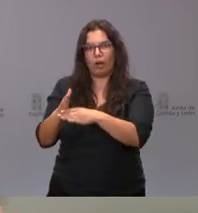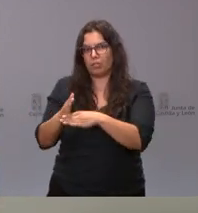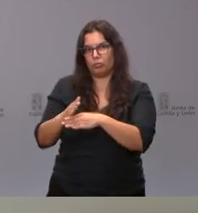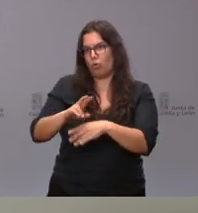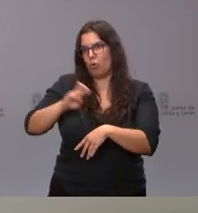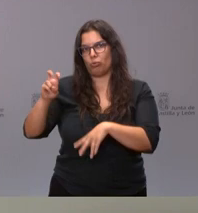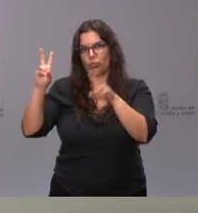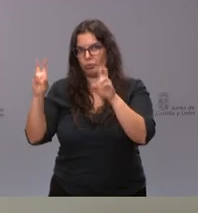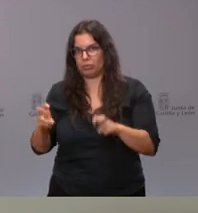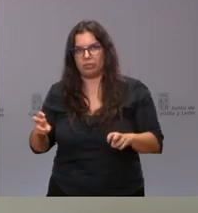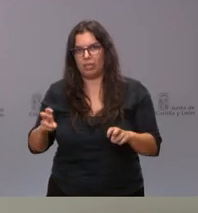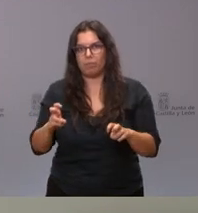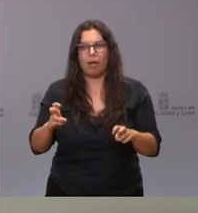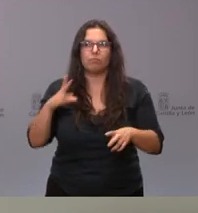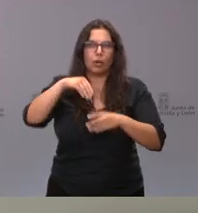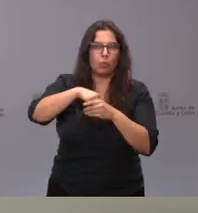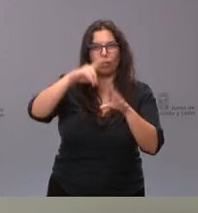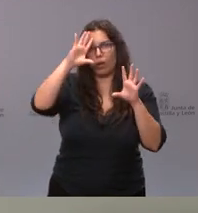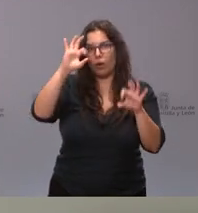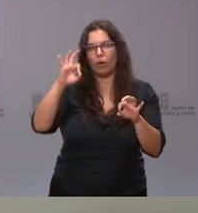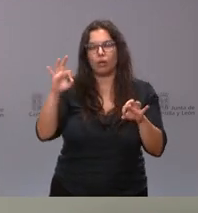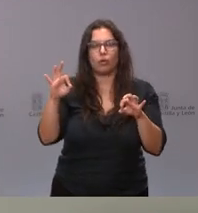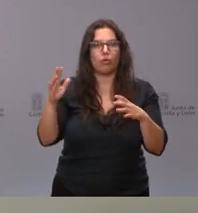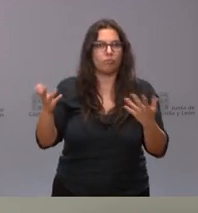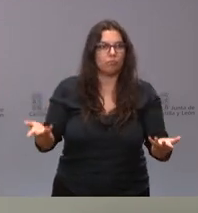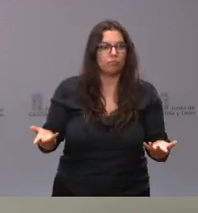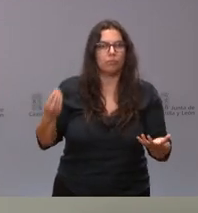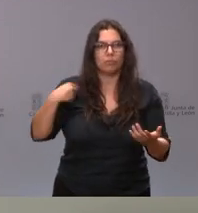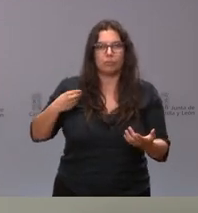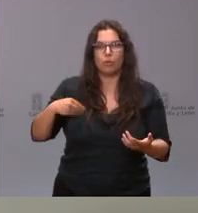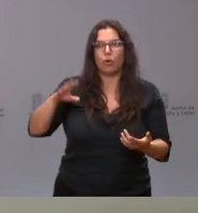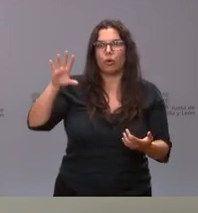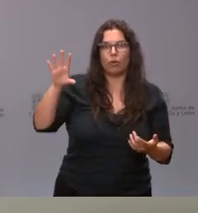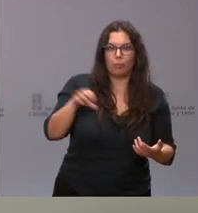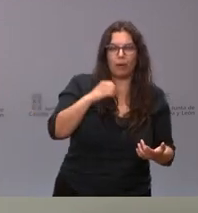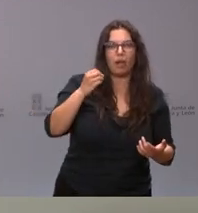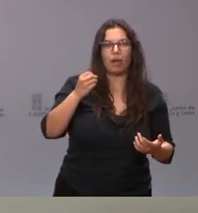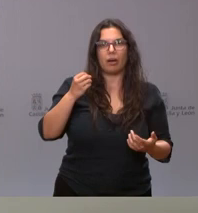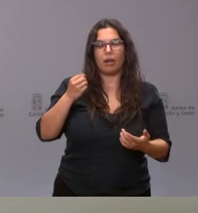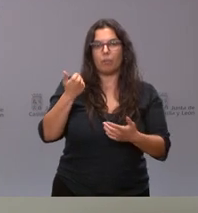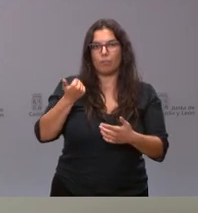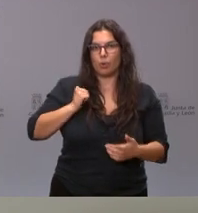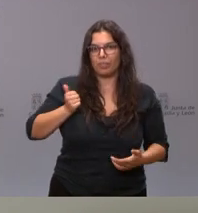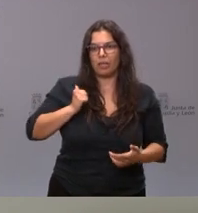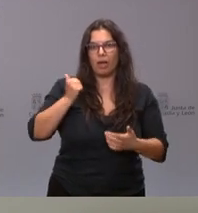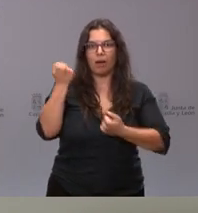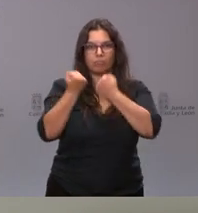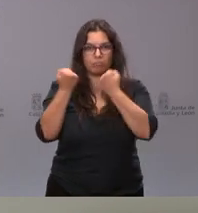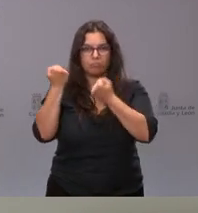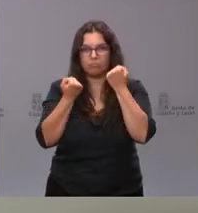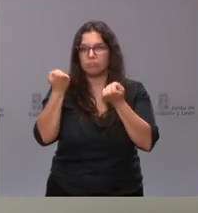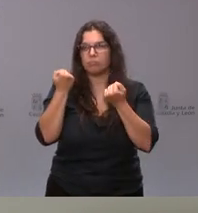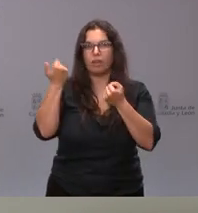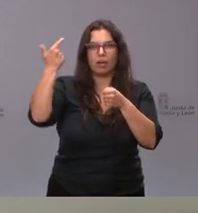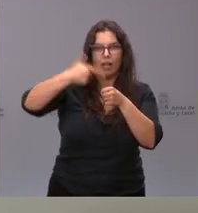otras cuestiones, que incluye, como es lógico, la propia adquisición y amortización del vehículo de transporte, como el propio